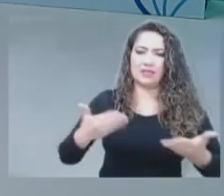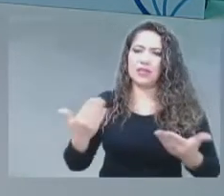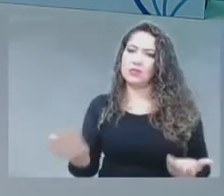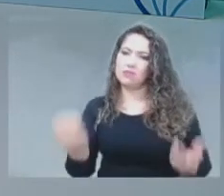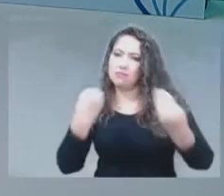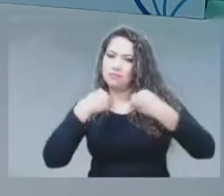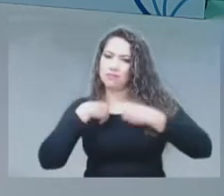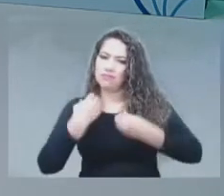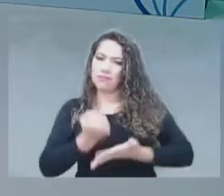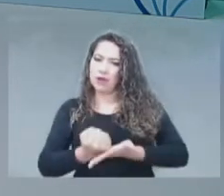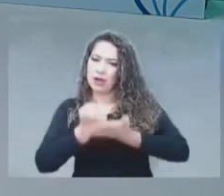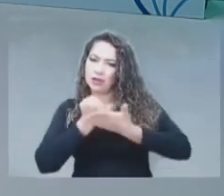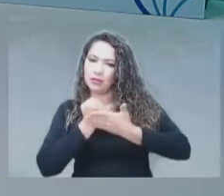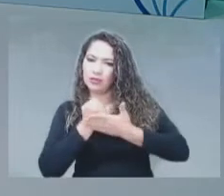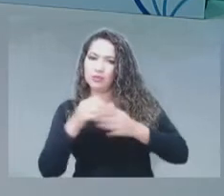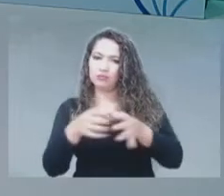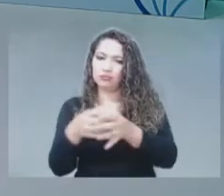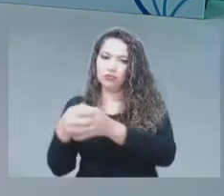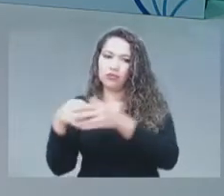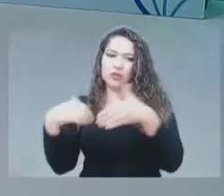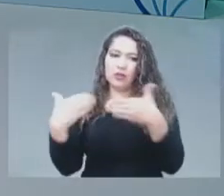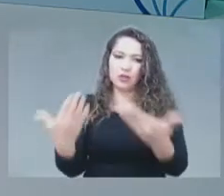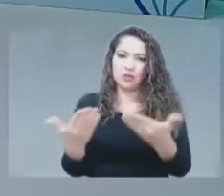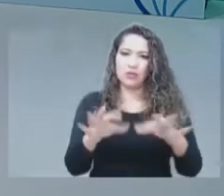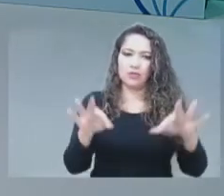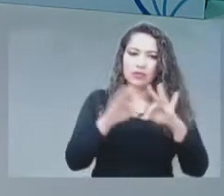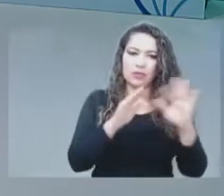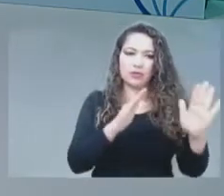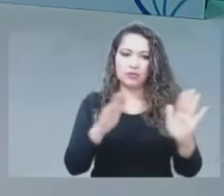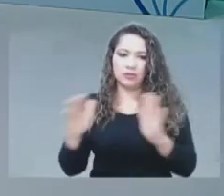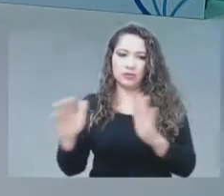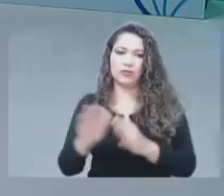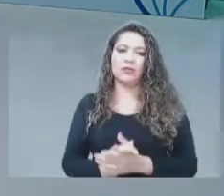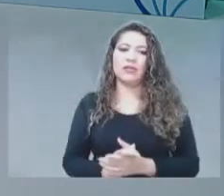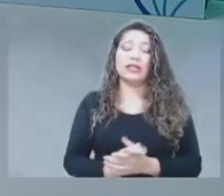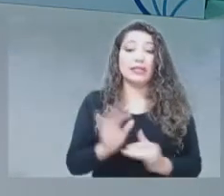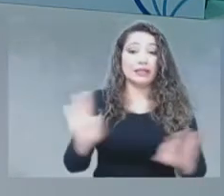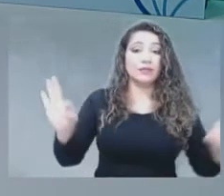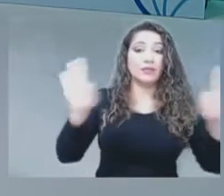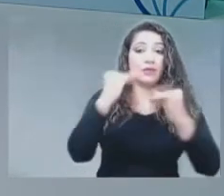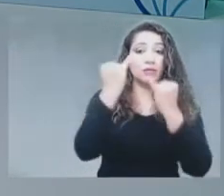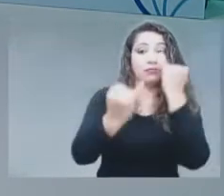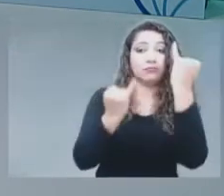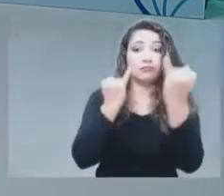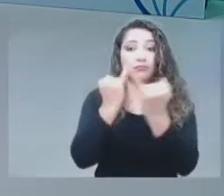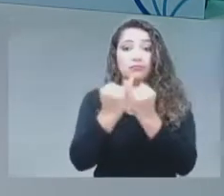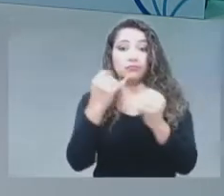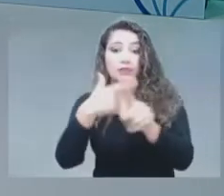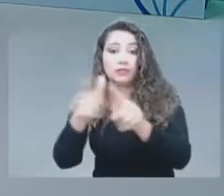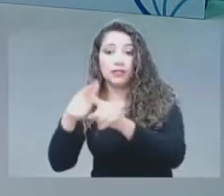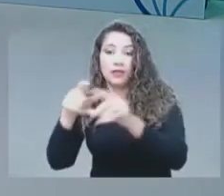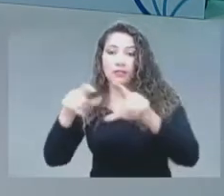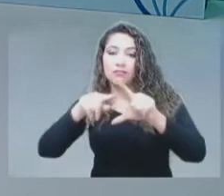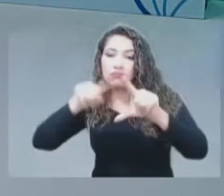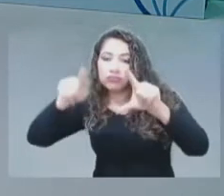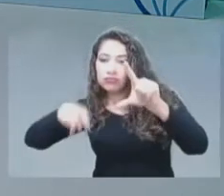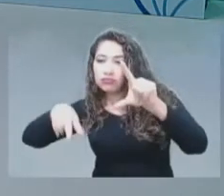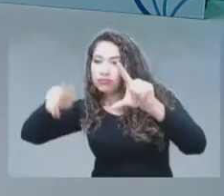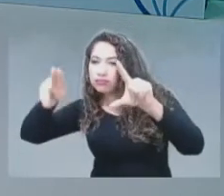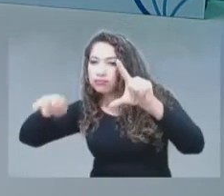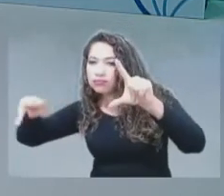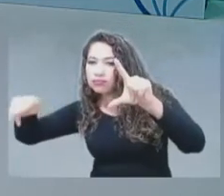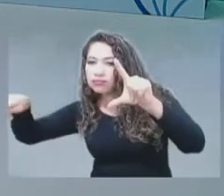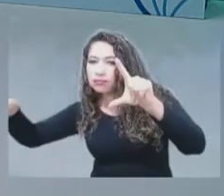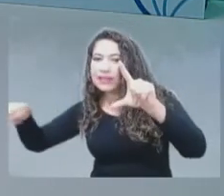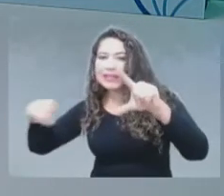Entonces, logramos identificar varias bandas de frecuencia para prestación de servicio. En particular,